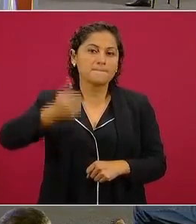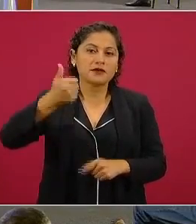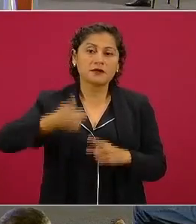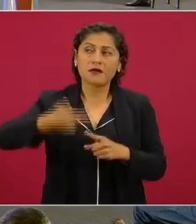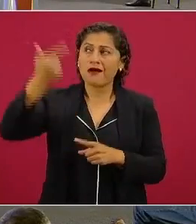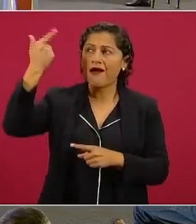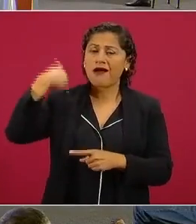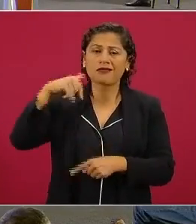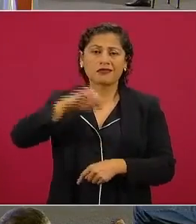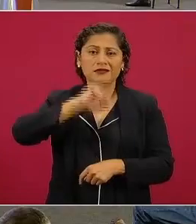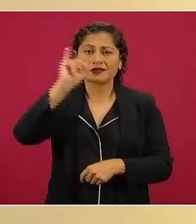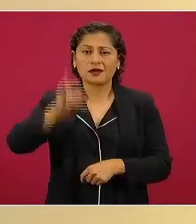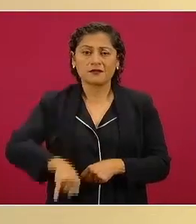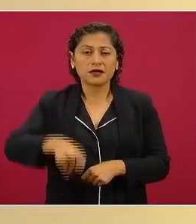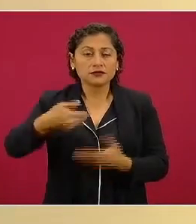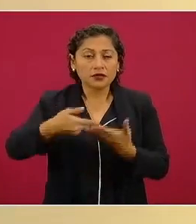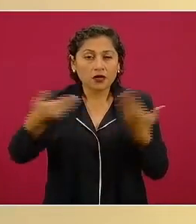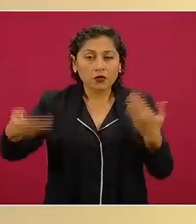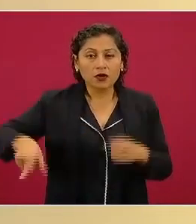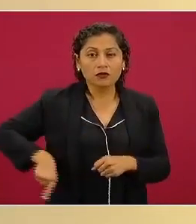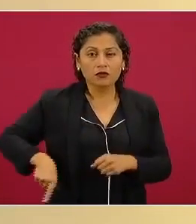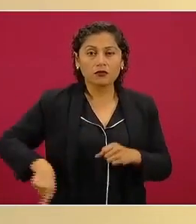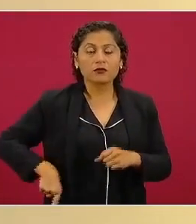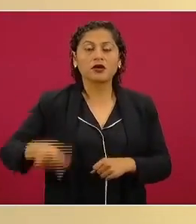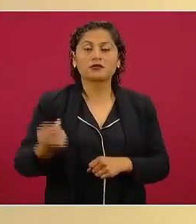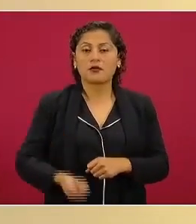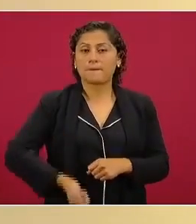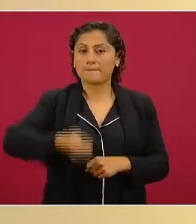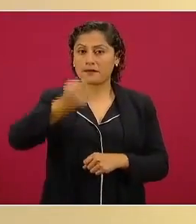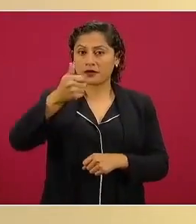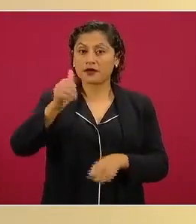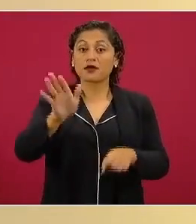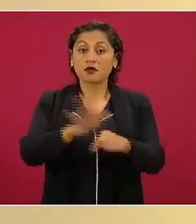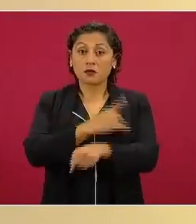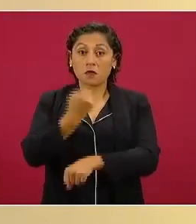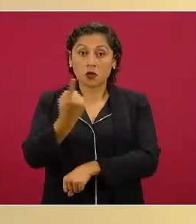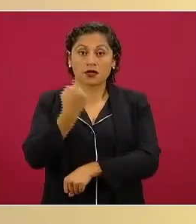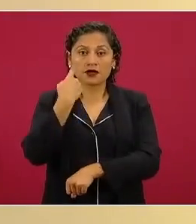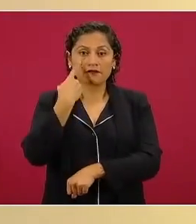porque el Estado Mayor era un cuerpo de élite